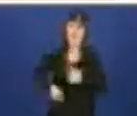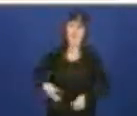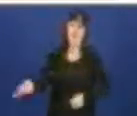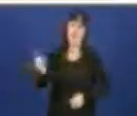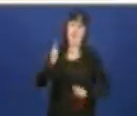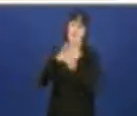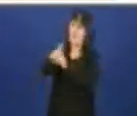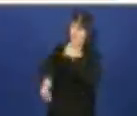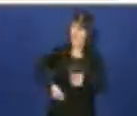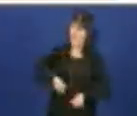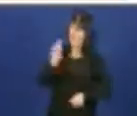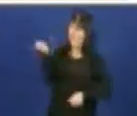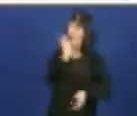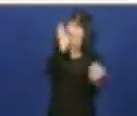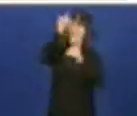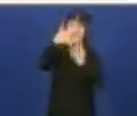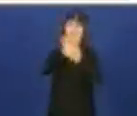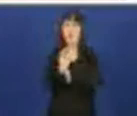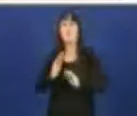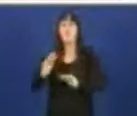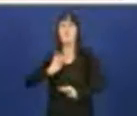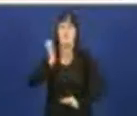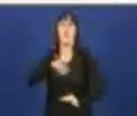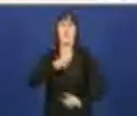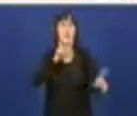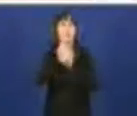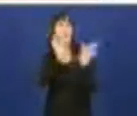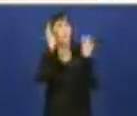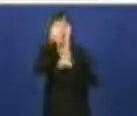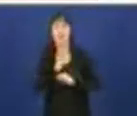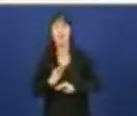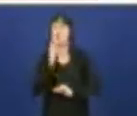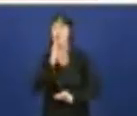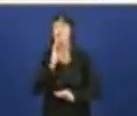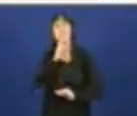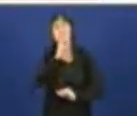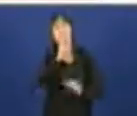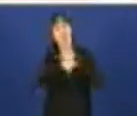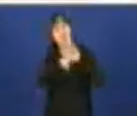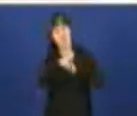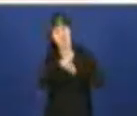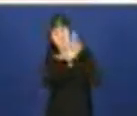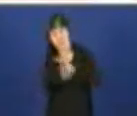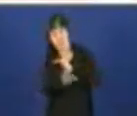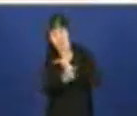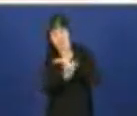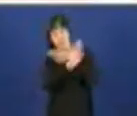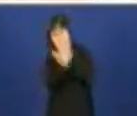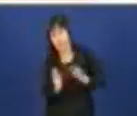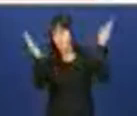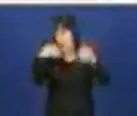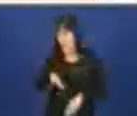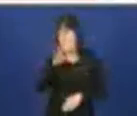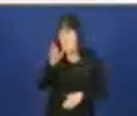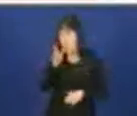é a súa incapacidade de atender. O seu compromiso coa xestión parece que non dá resultado porque a xestión empeora. Non den vostede